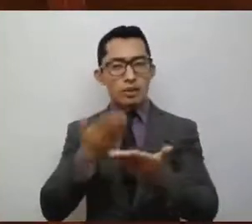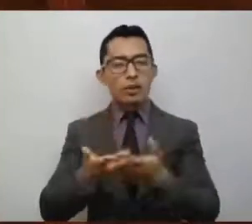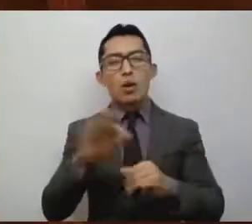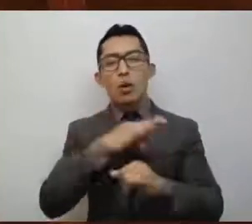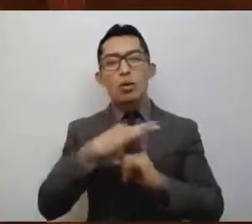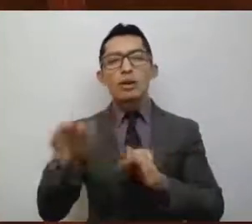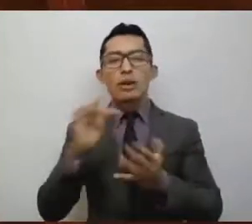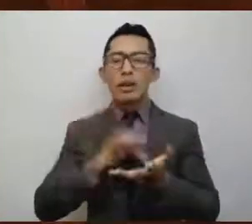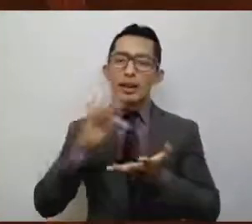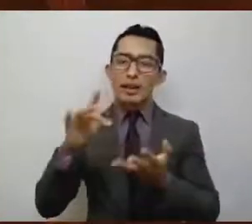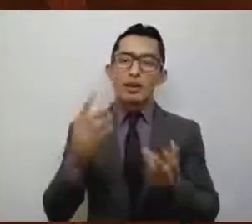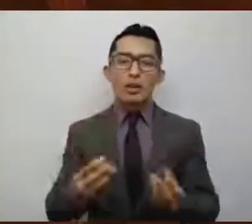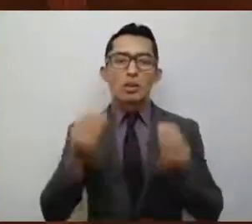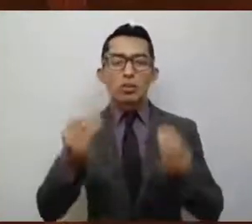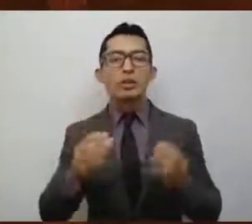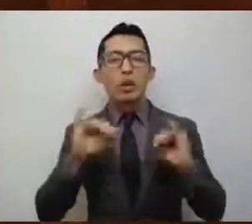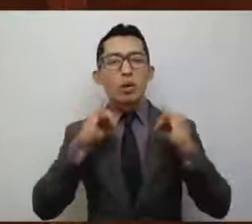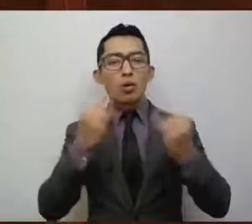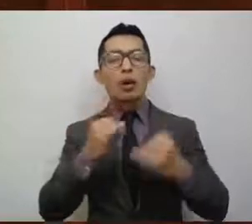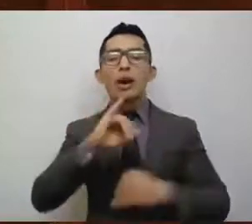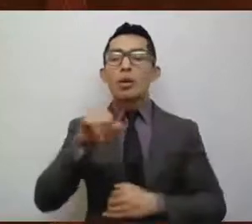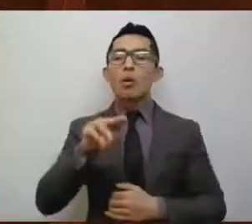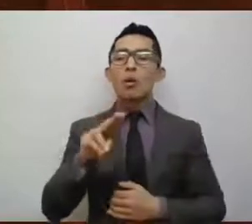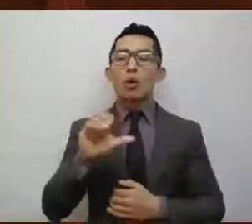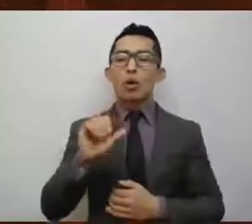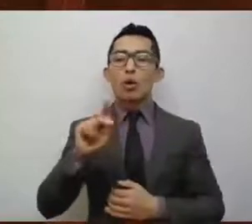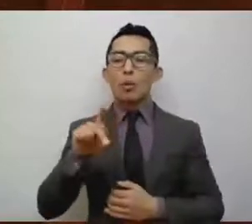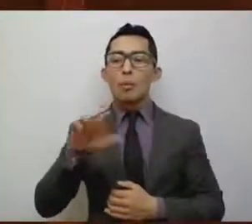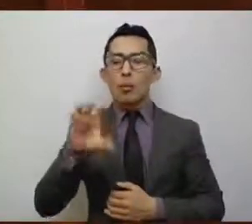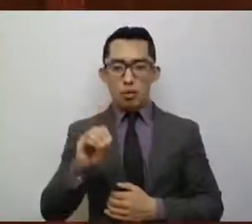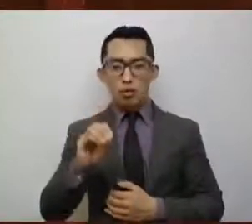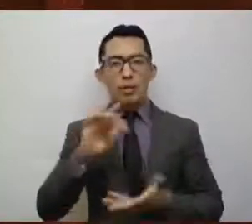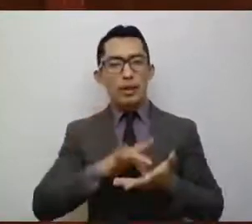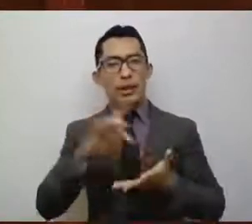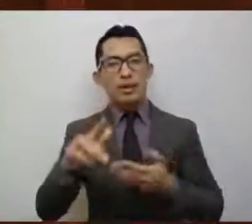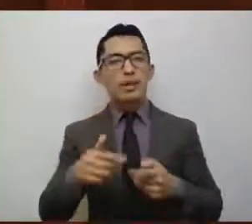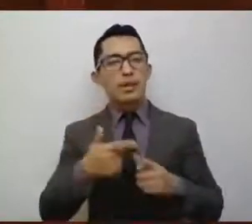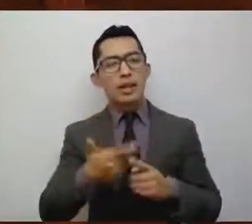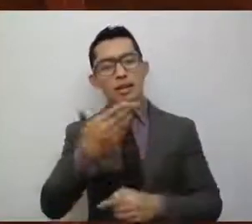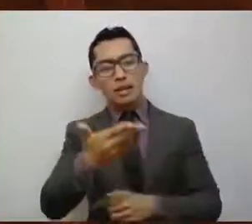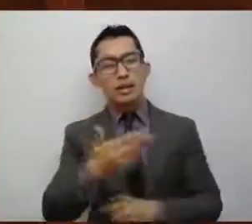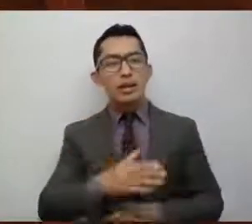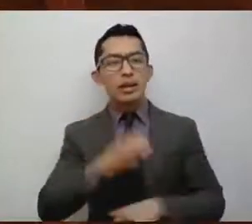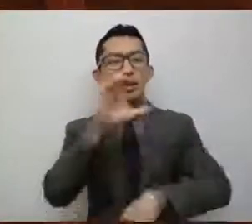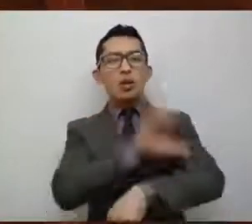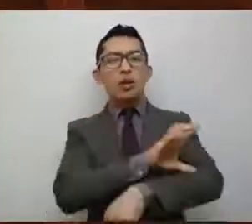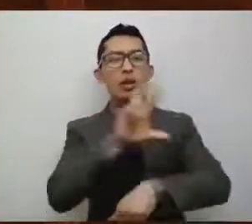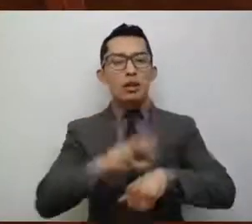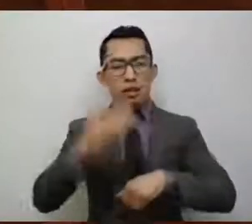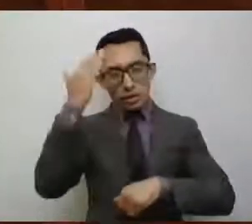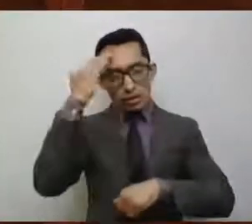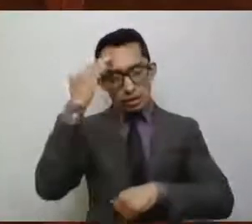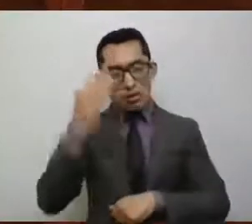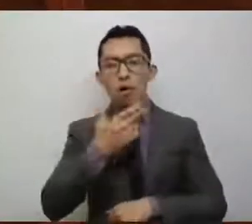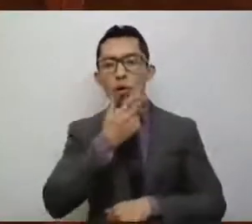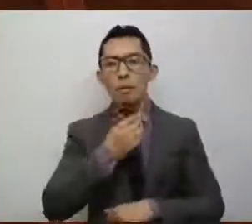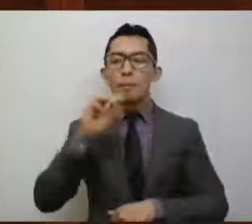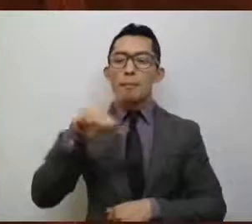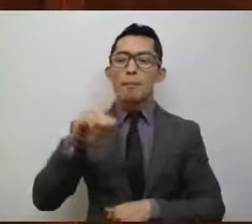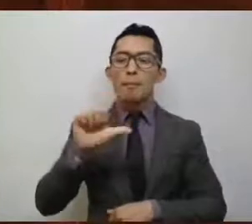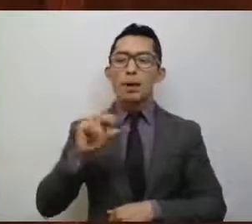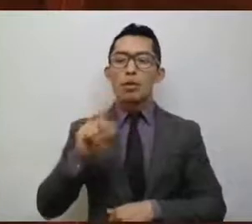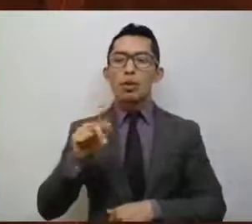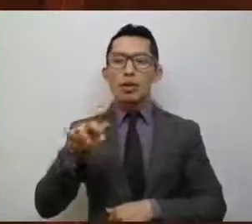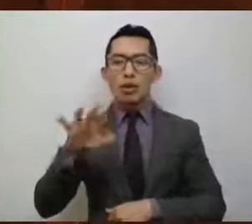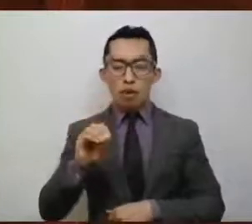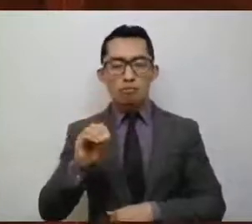agradezco mucho a la Junta de Coordinación Política, en especial a mi coordinador Mauricio Hernández, porque